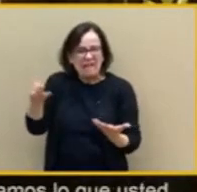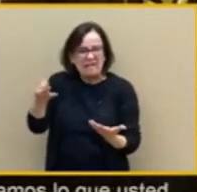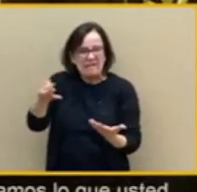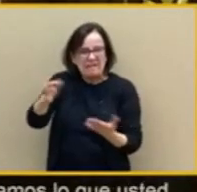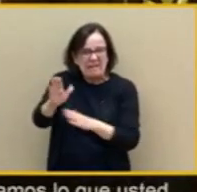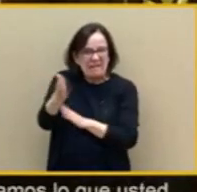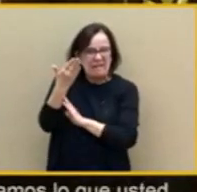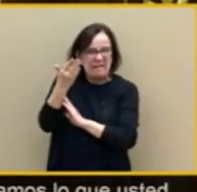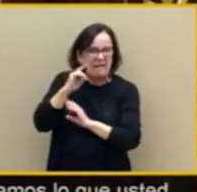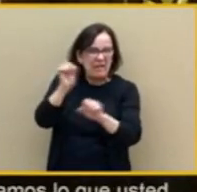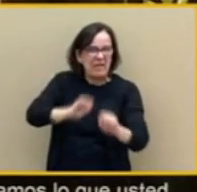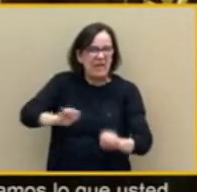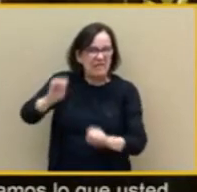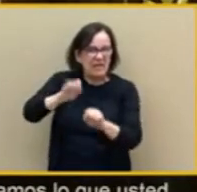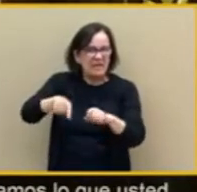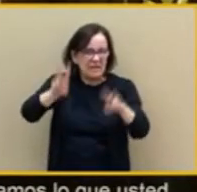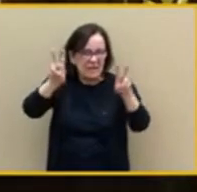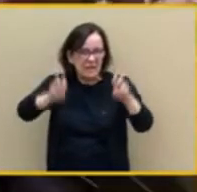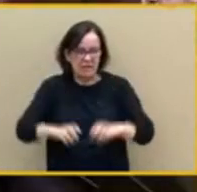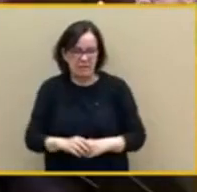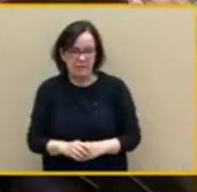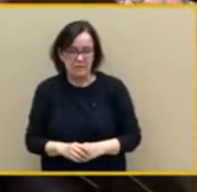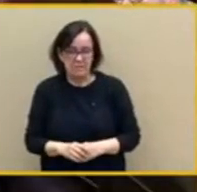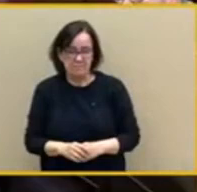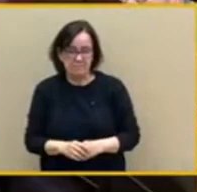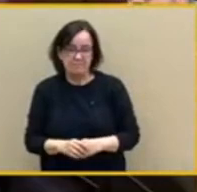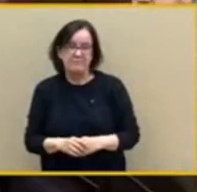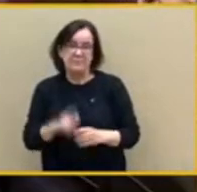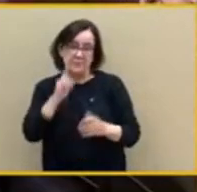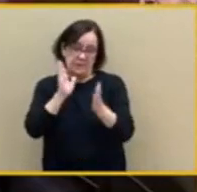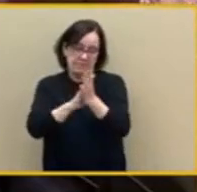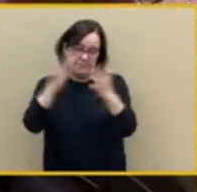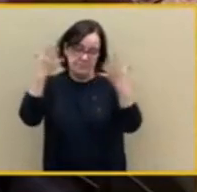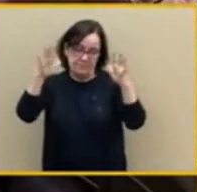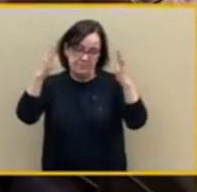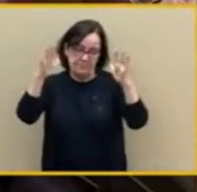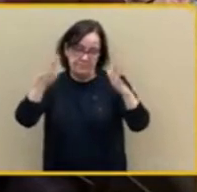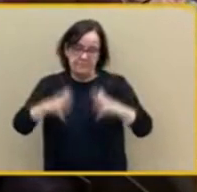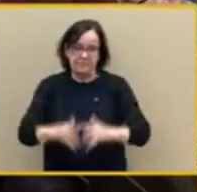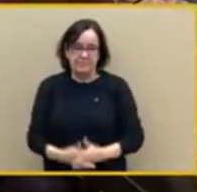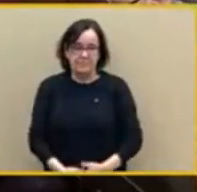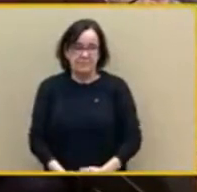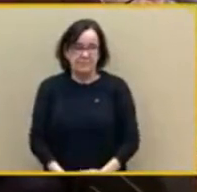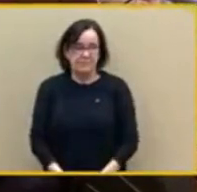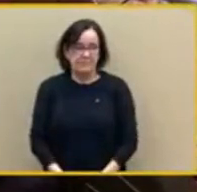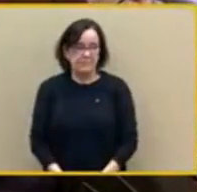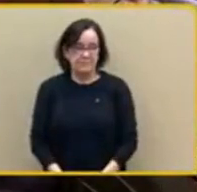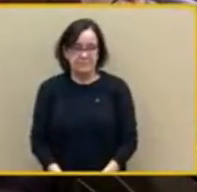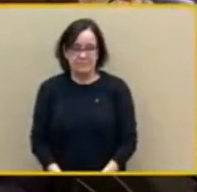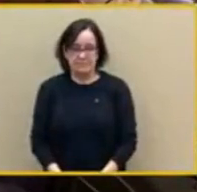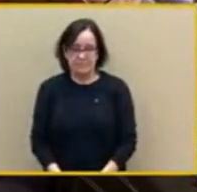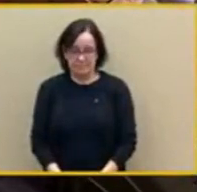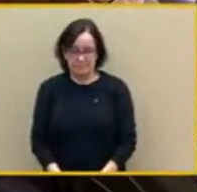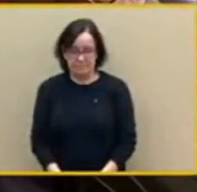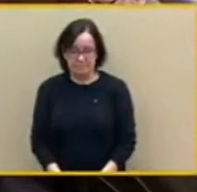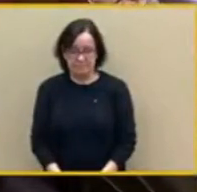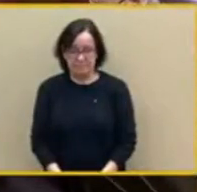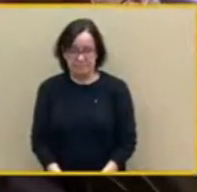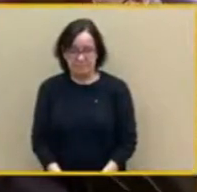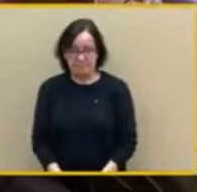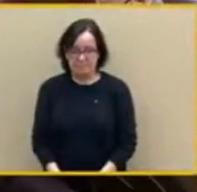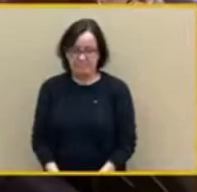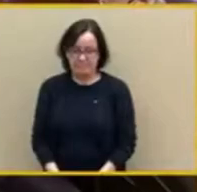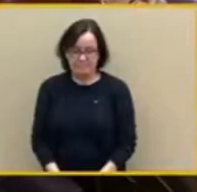profesor